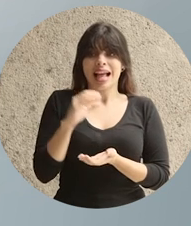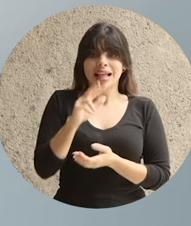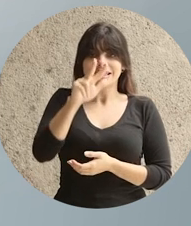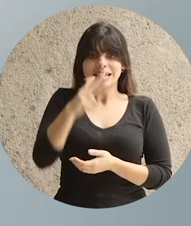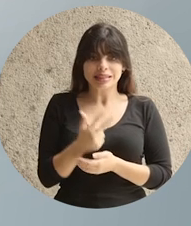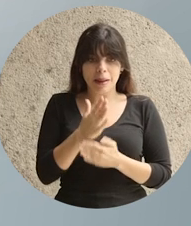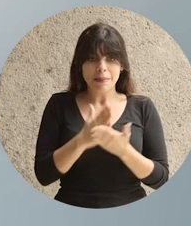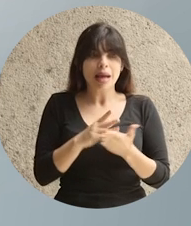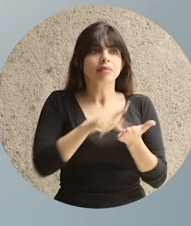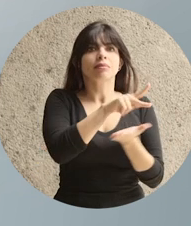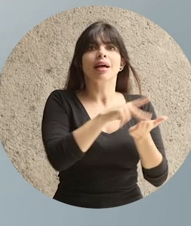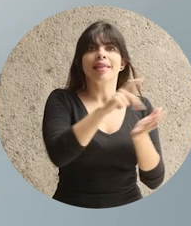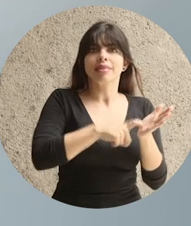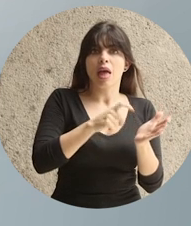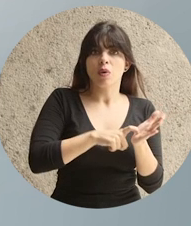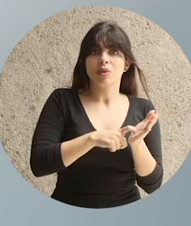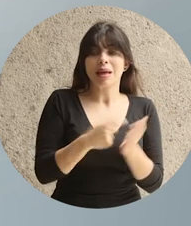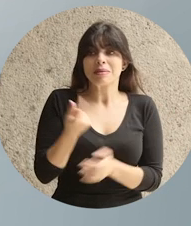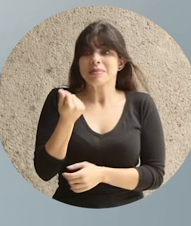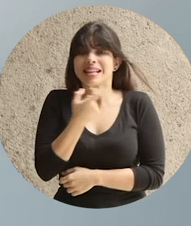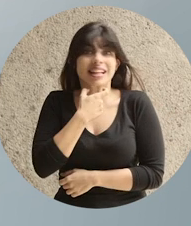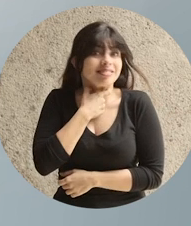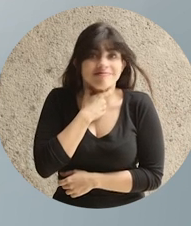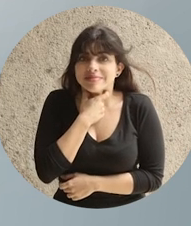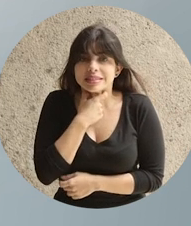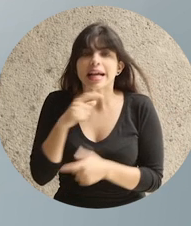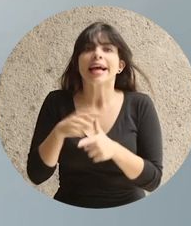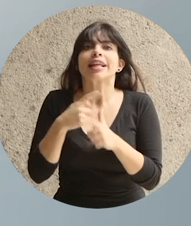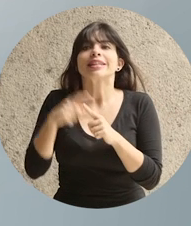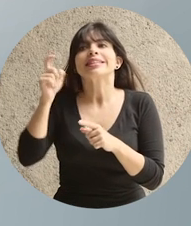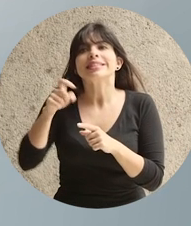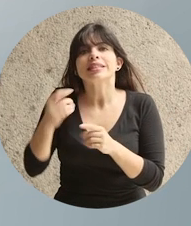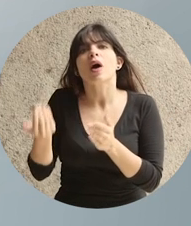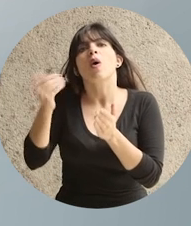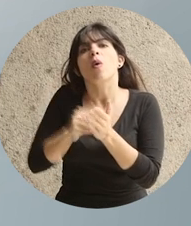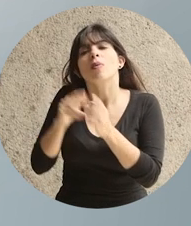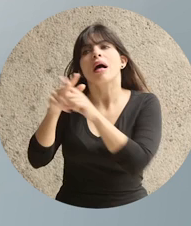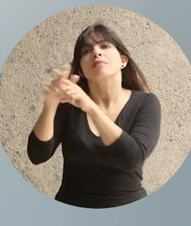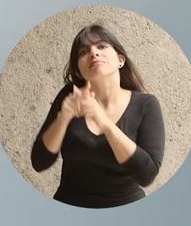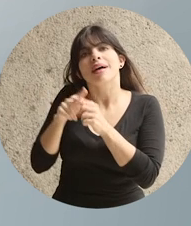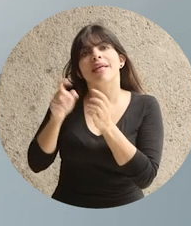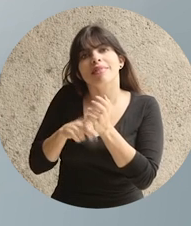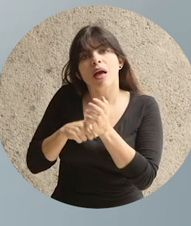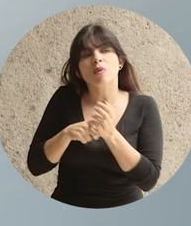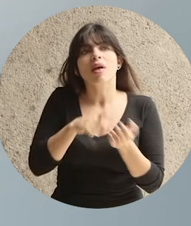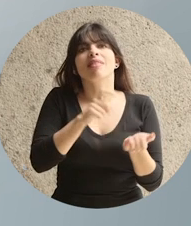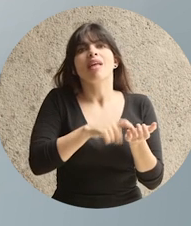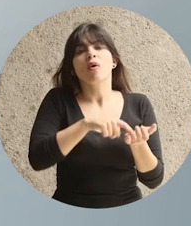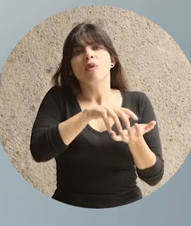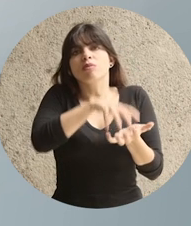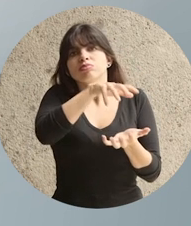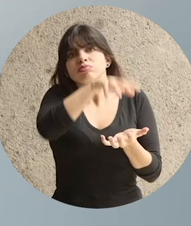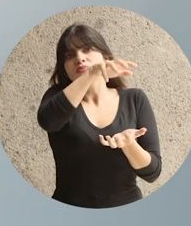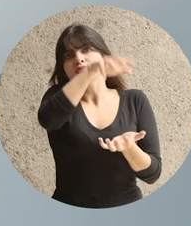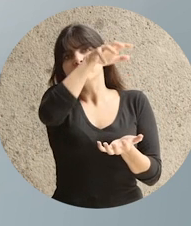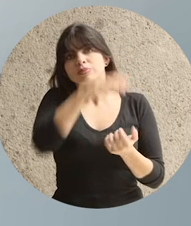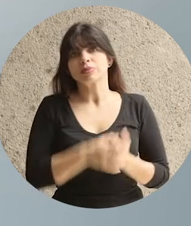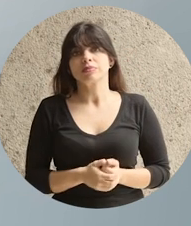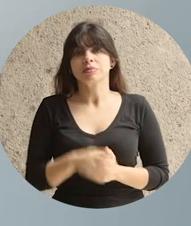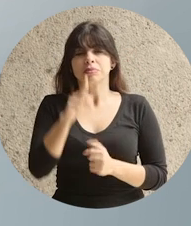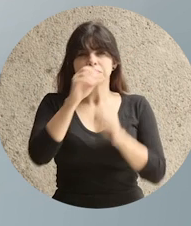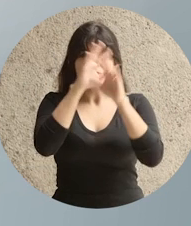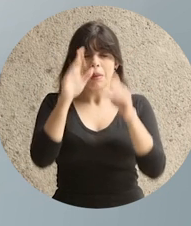parte del salario que recibe. Y como la plata no le rinde, entonces necesita volver a endeudarse y su deuda crece y crece.